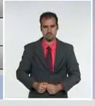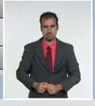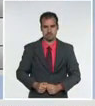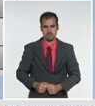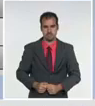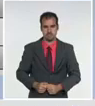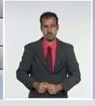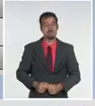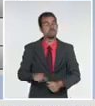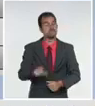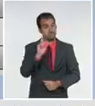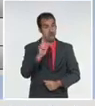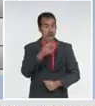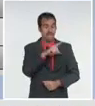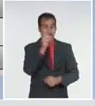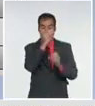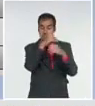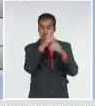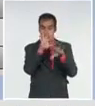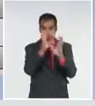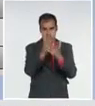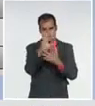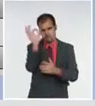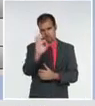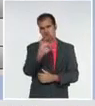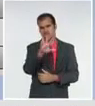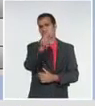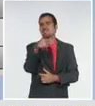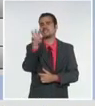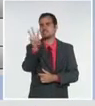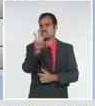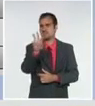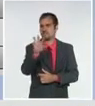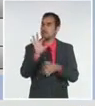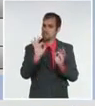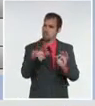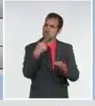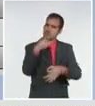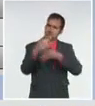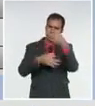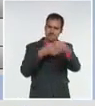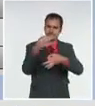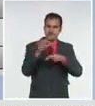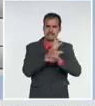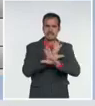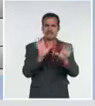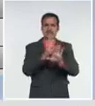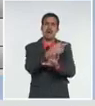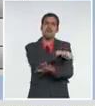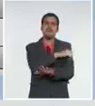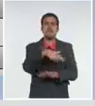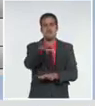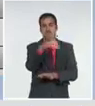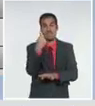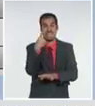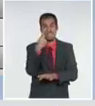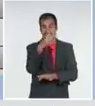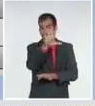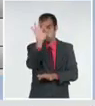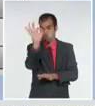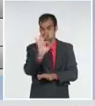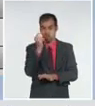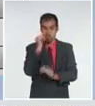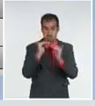también le hemos explicado a nuestra población que cuando está por encima del 5%, pues